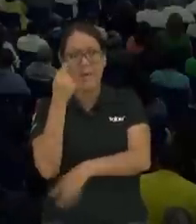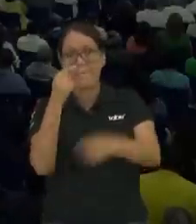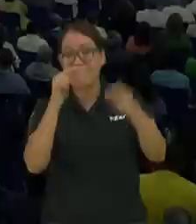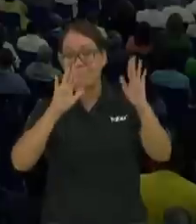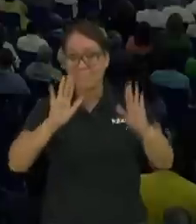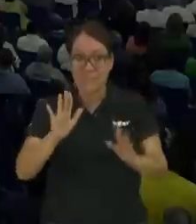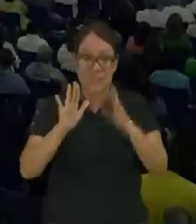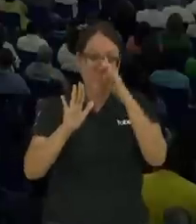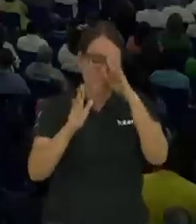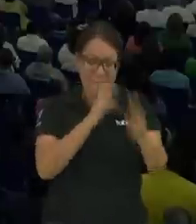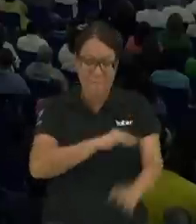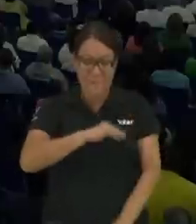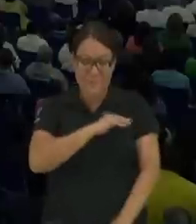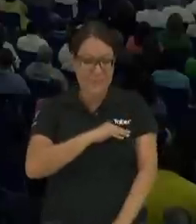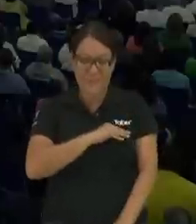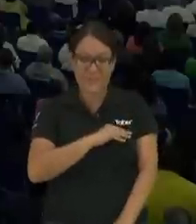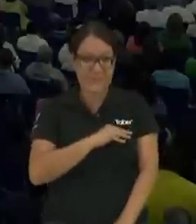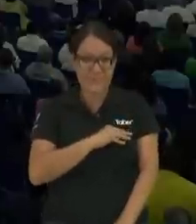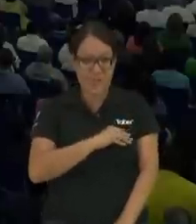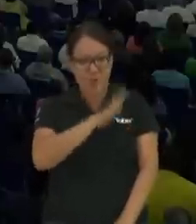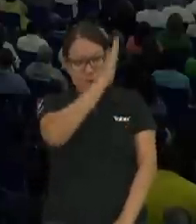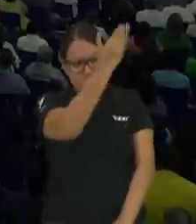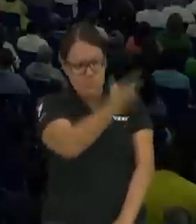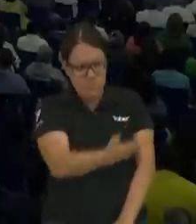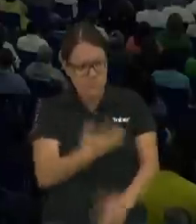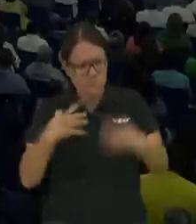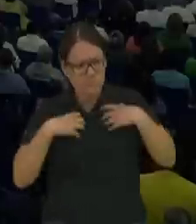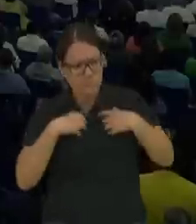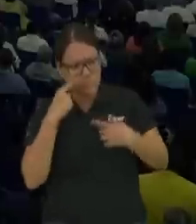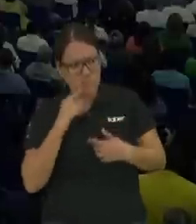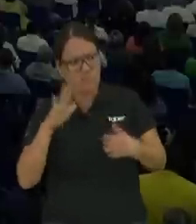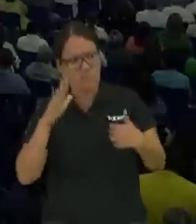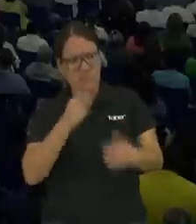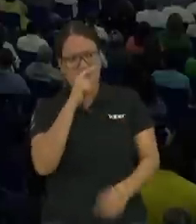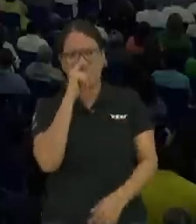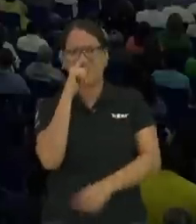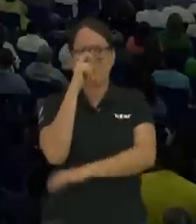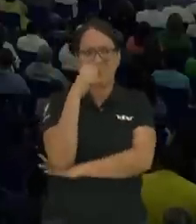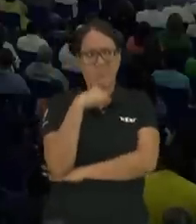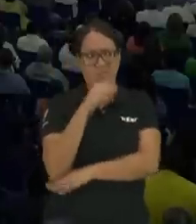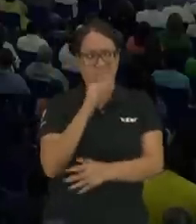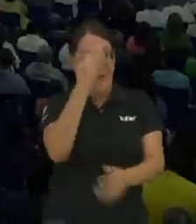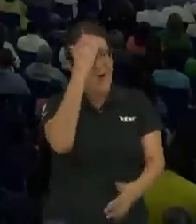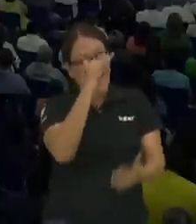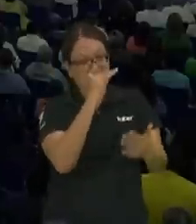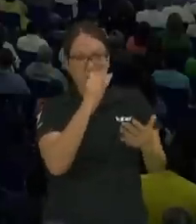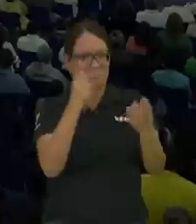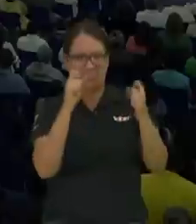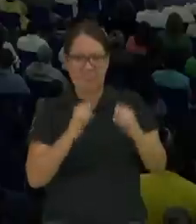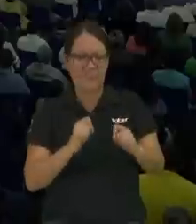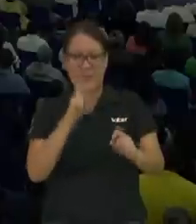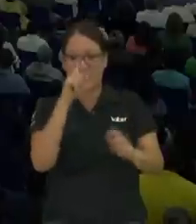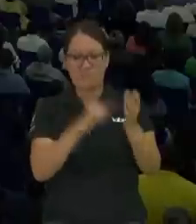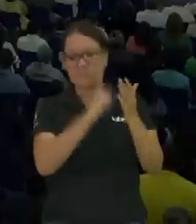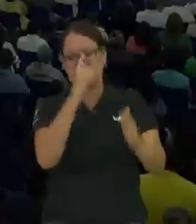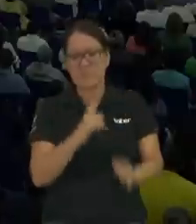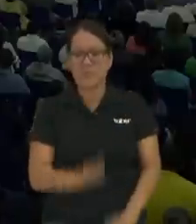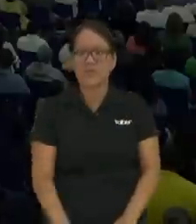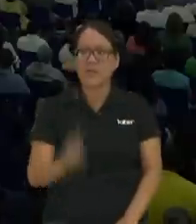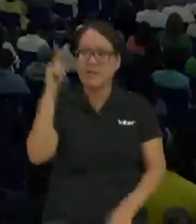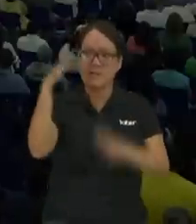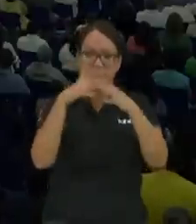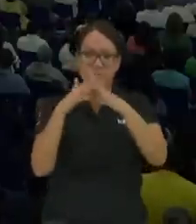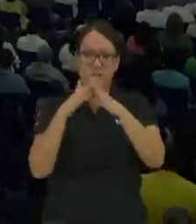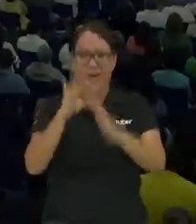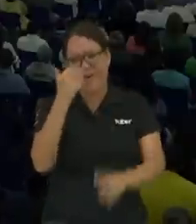mido no por lo que me enseña sino por su personalidad soberbio hermano no me pueden ni saludar un día estamos en Estados Unidos con el